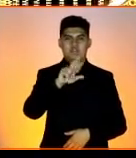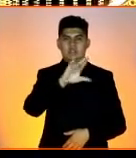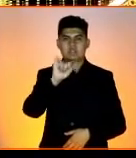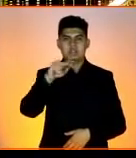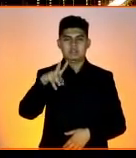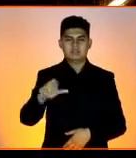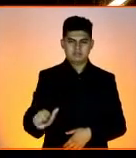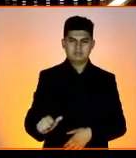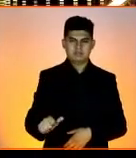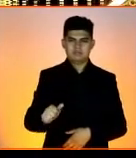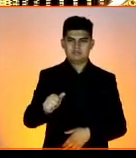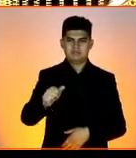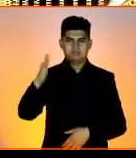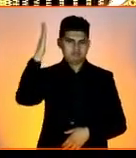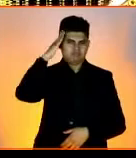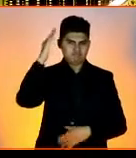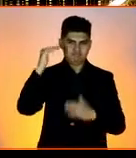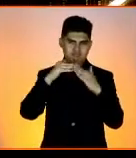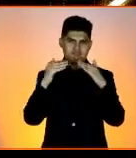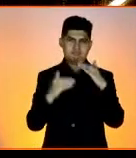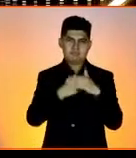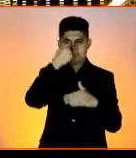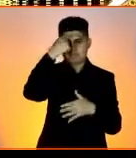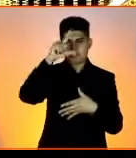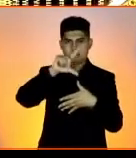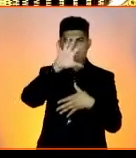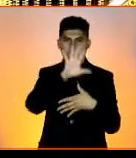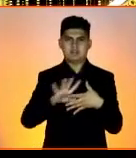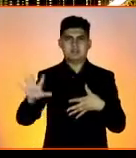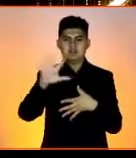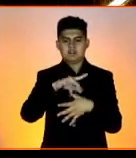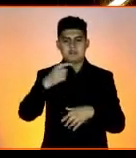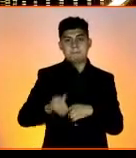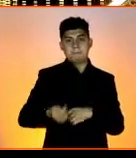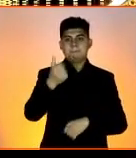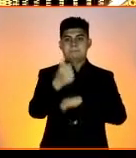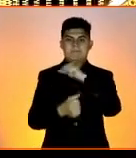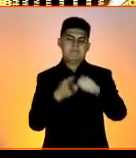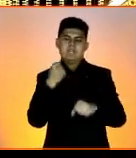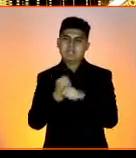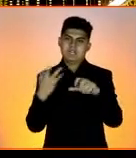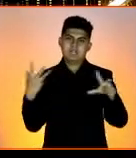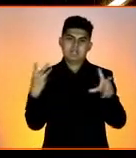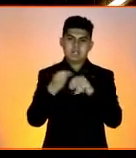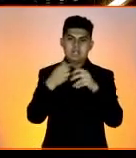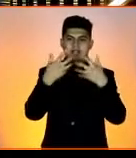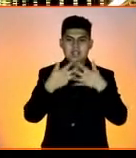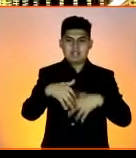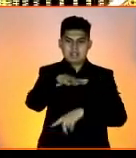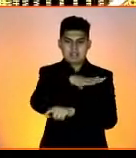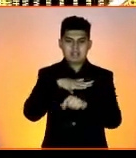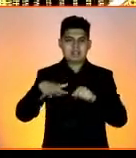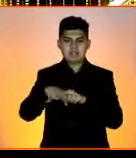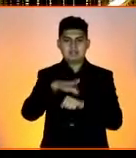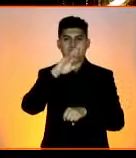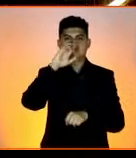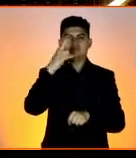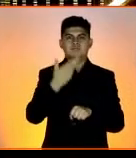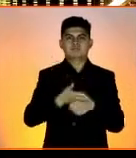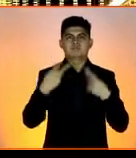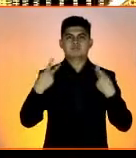vicepresidente de Metronic para Latinoamérica Norte. Este es nuestro primer año como Empresa Socialmente Responsable.